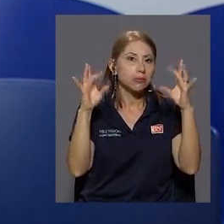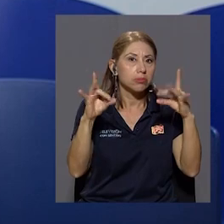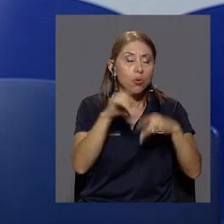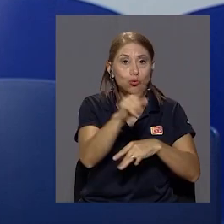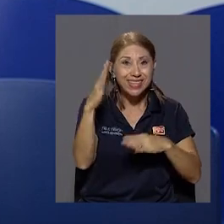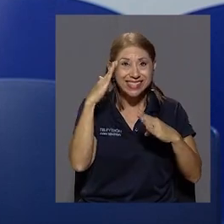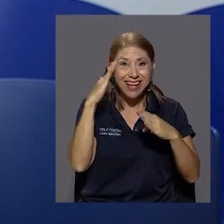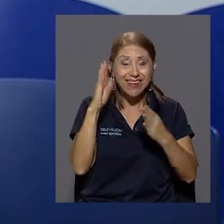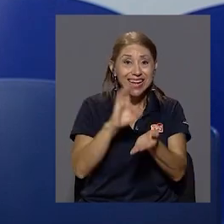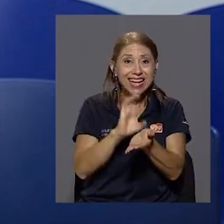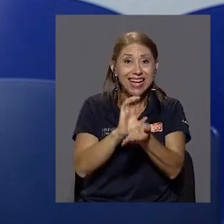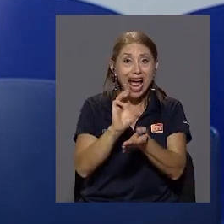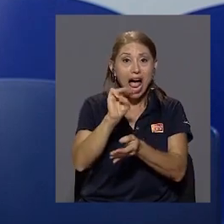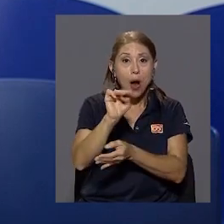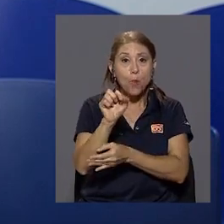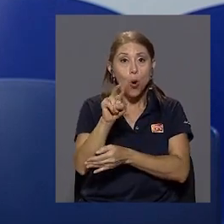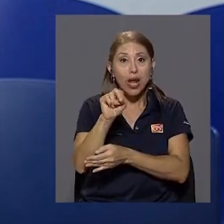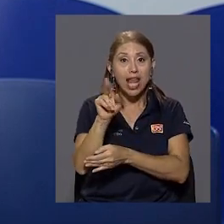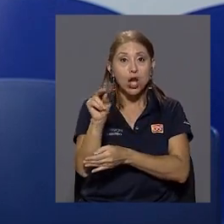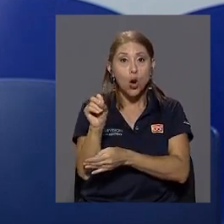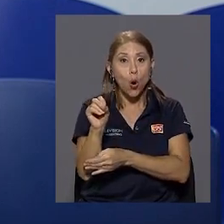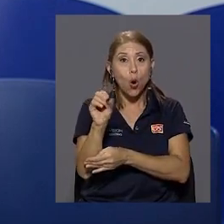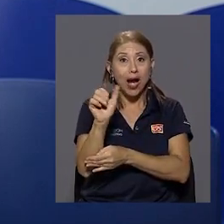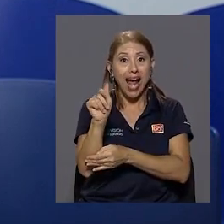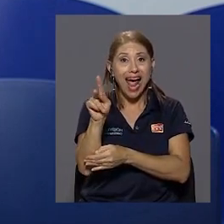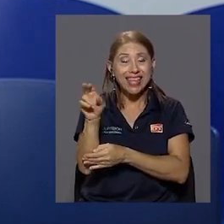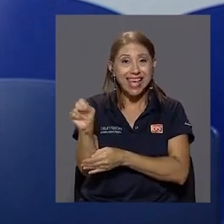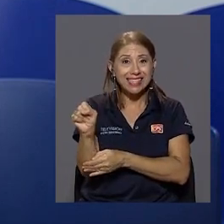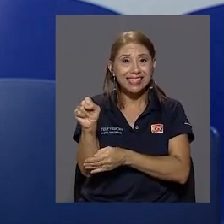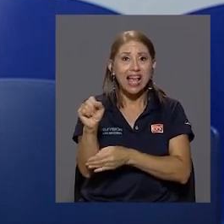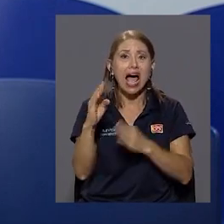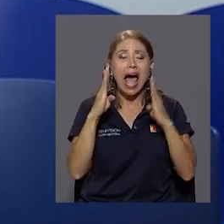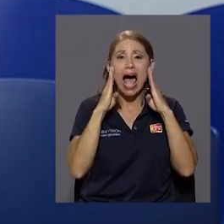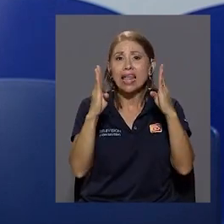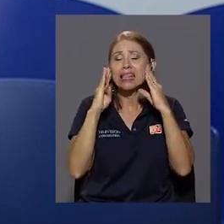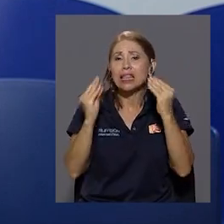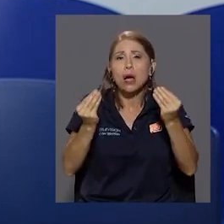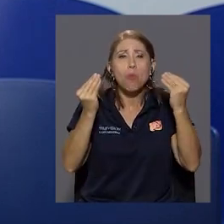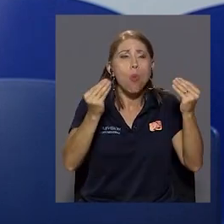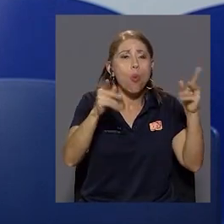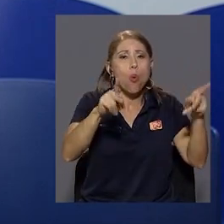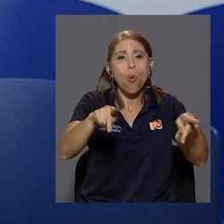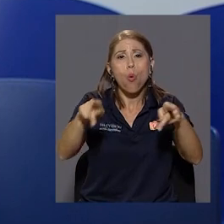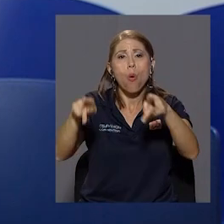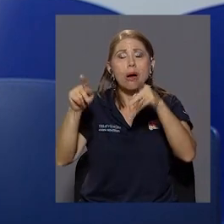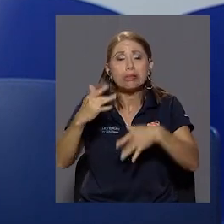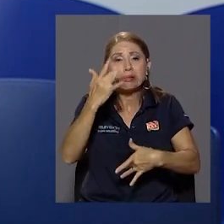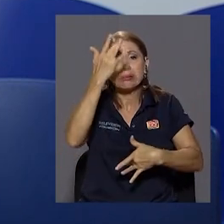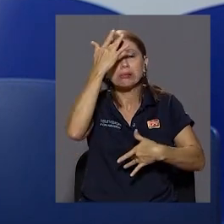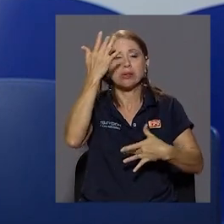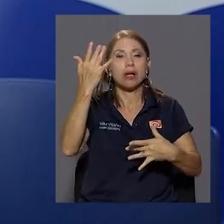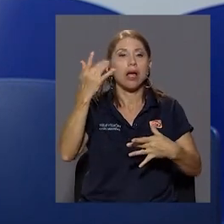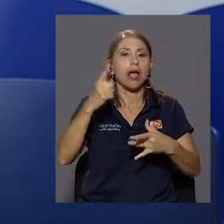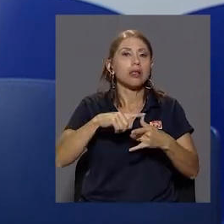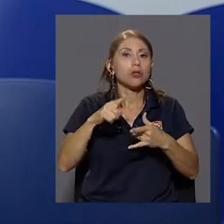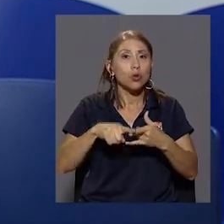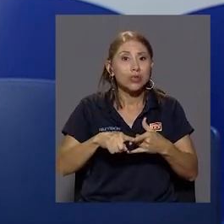terrible la clínica Moreno Cañas siempre atiende a un gran número de pacientes entonces